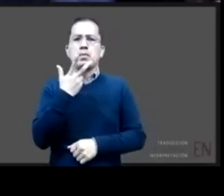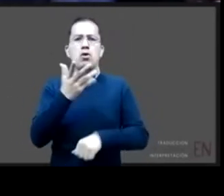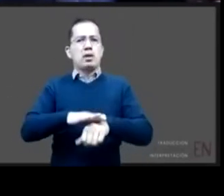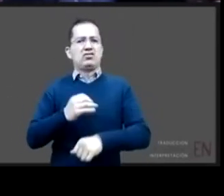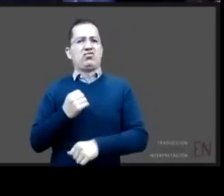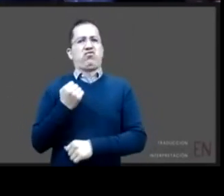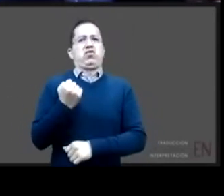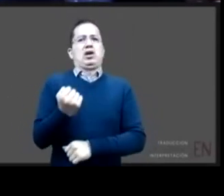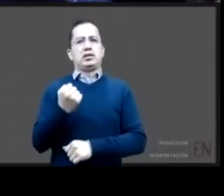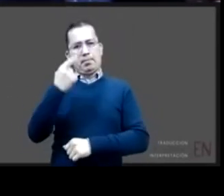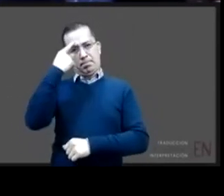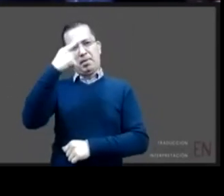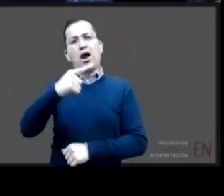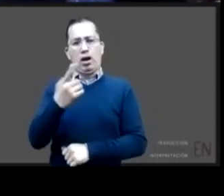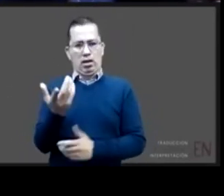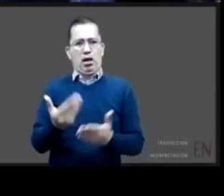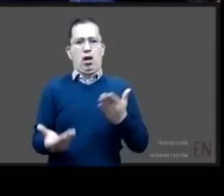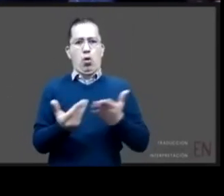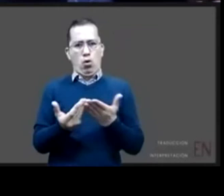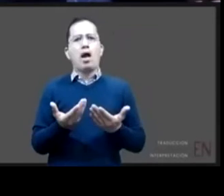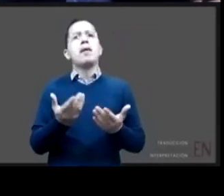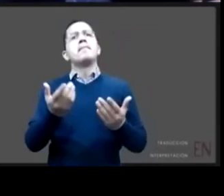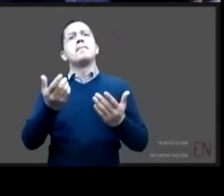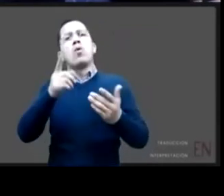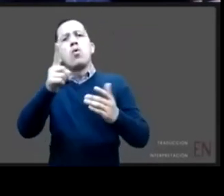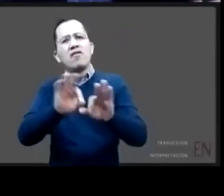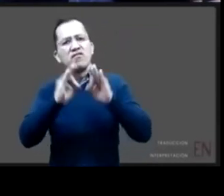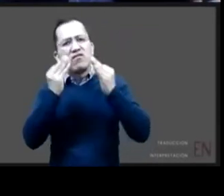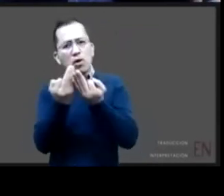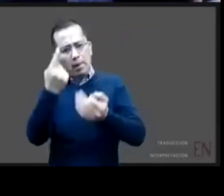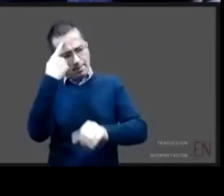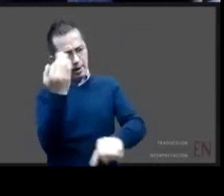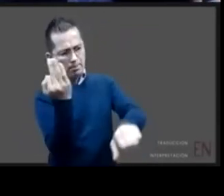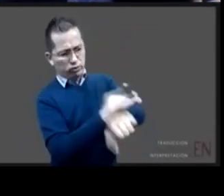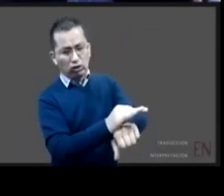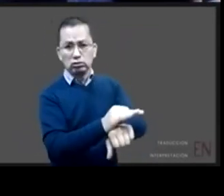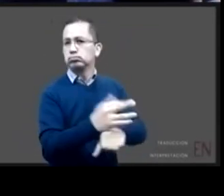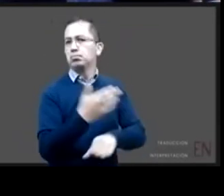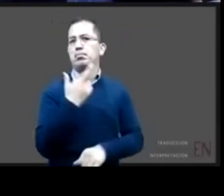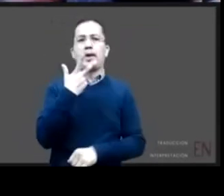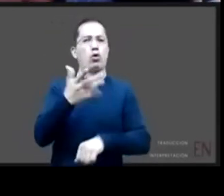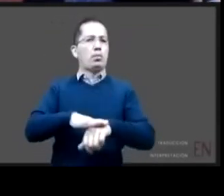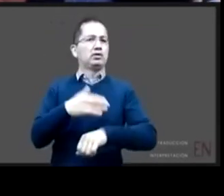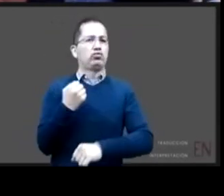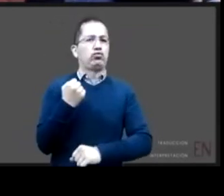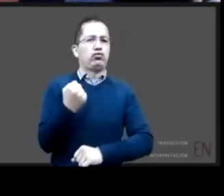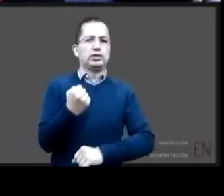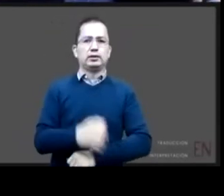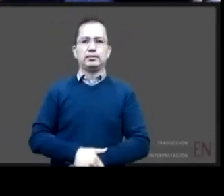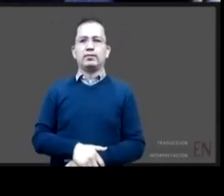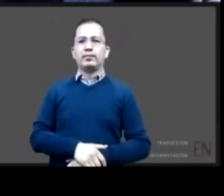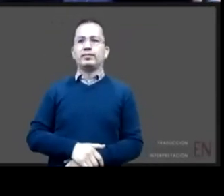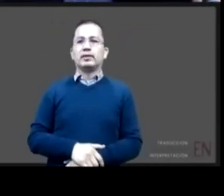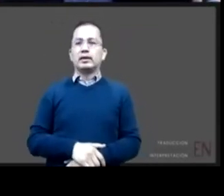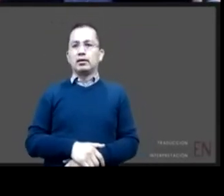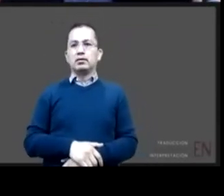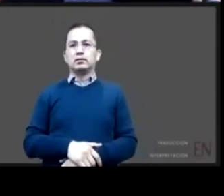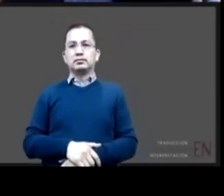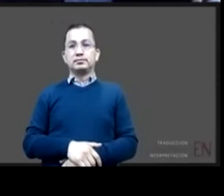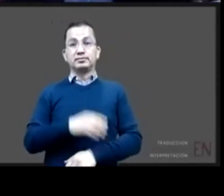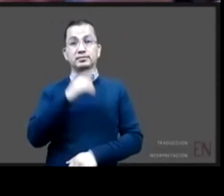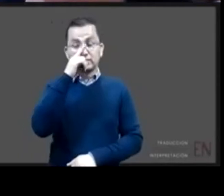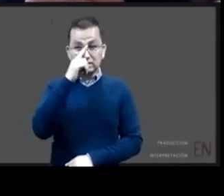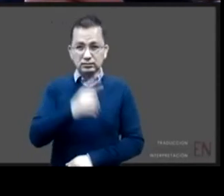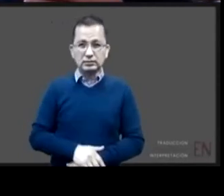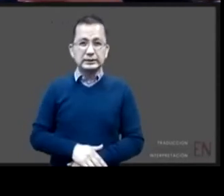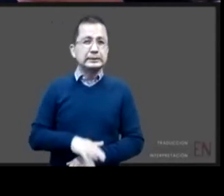del fortalecimiento del sistema de protección ahora tratando de respetar los tiempos déjame déjame